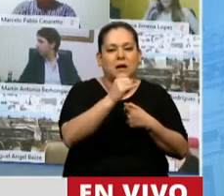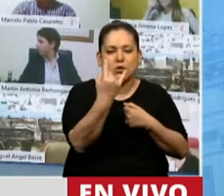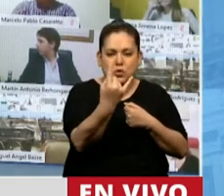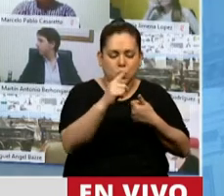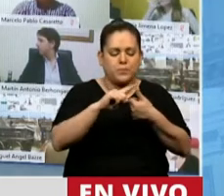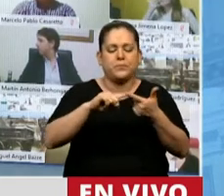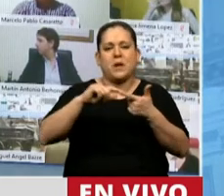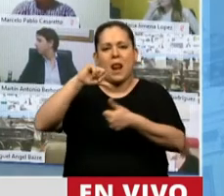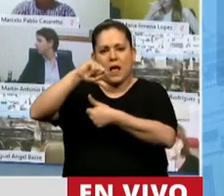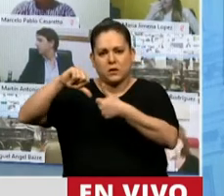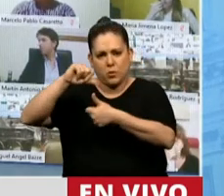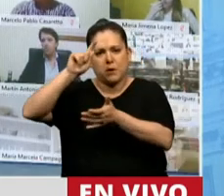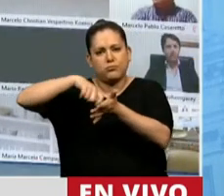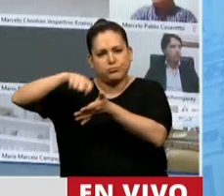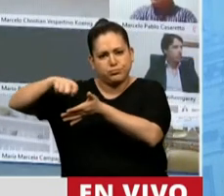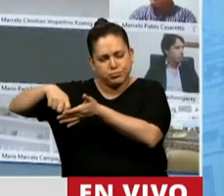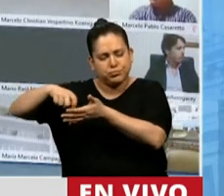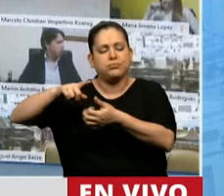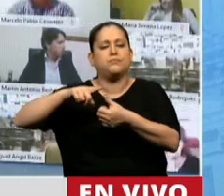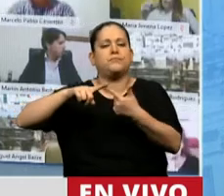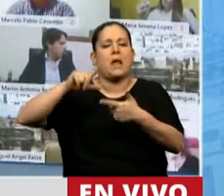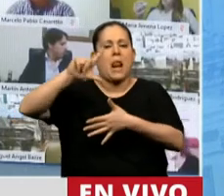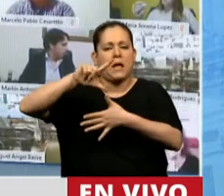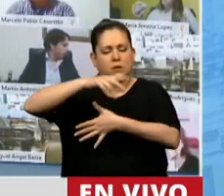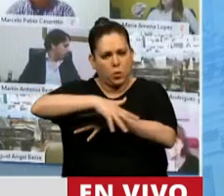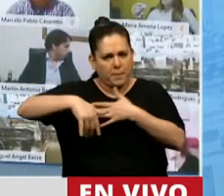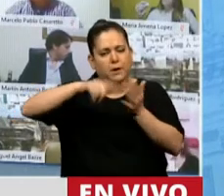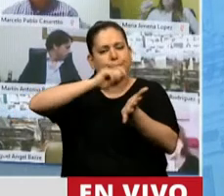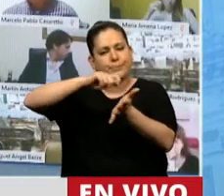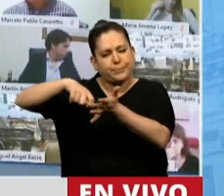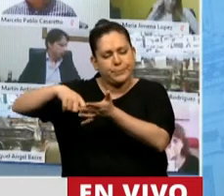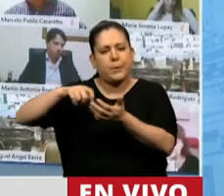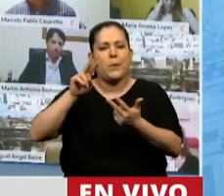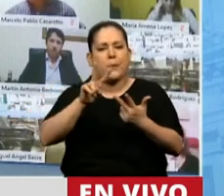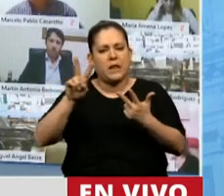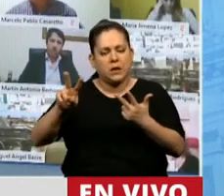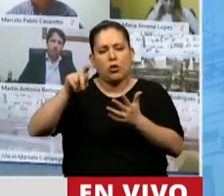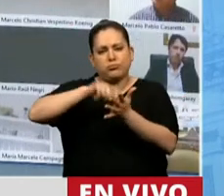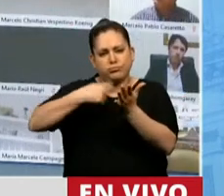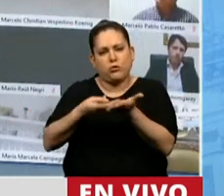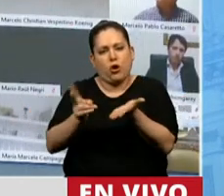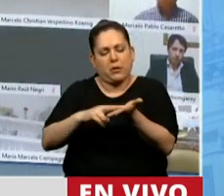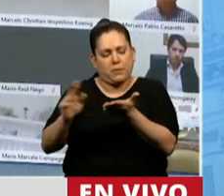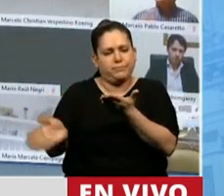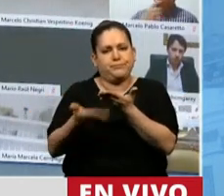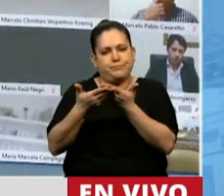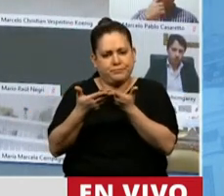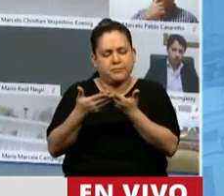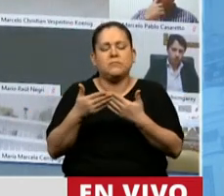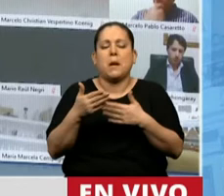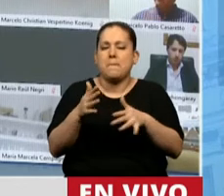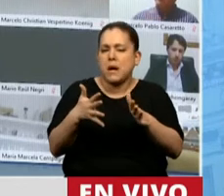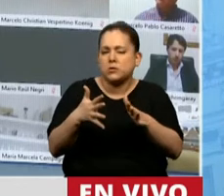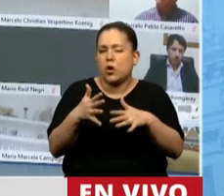del Caribe. Tenemos nueve ratificaciones, seguramente, y si no es por unanimidad andaremos muy